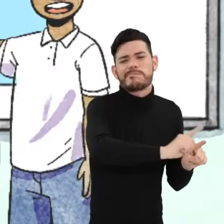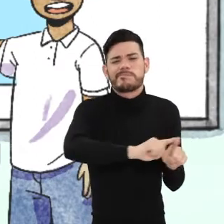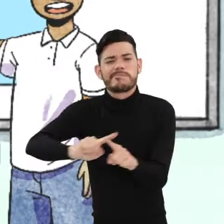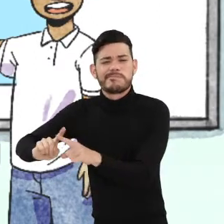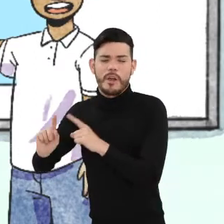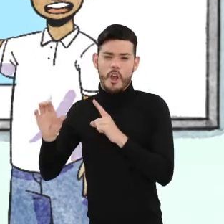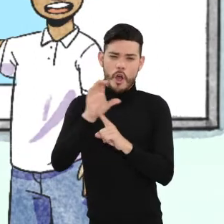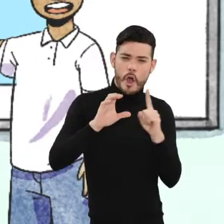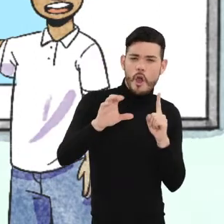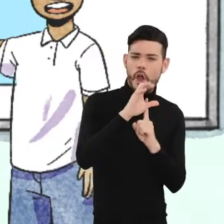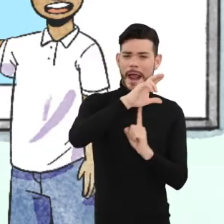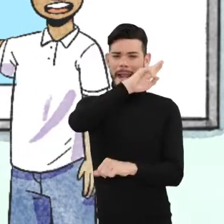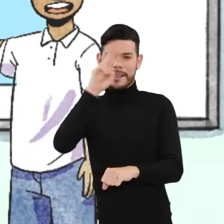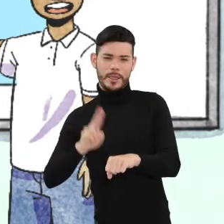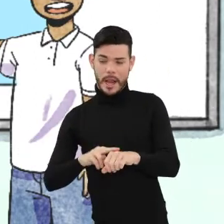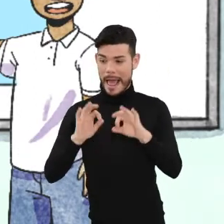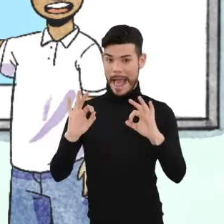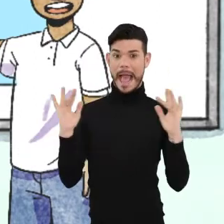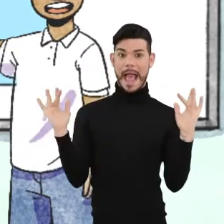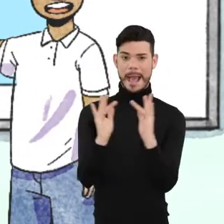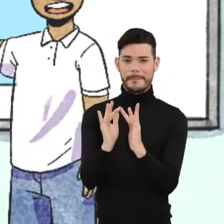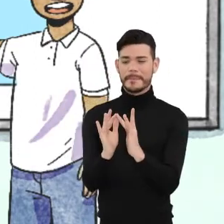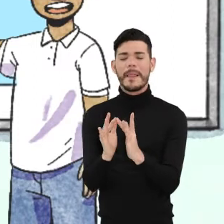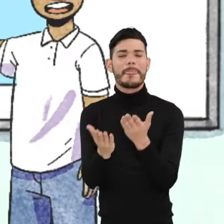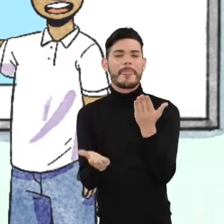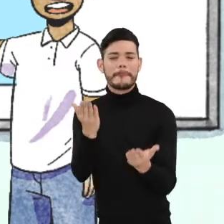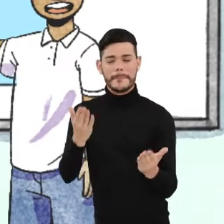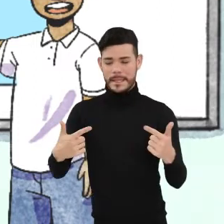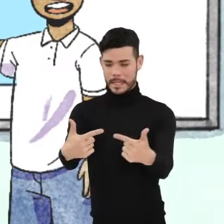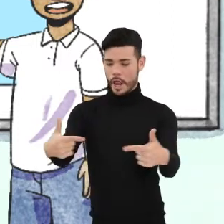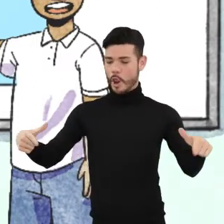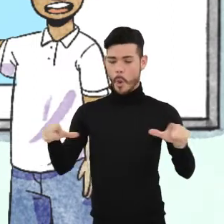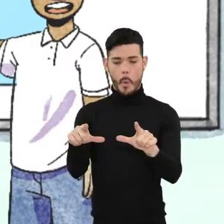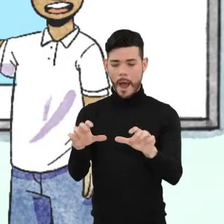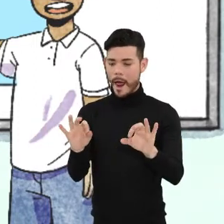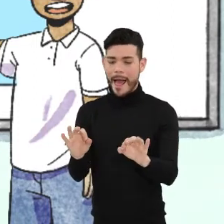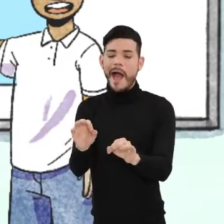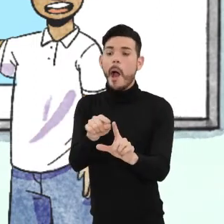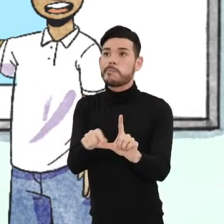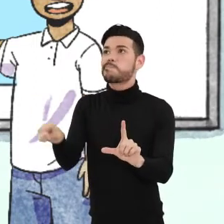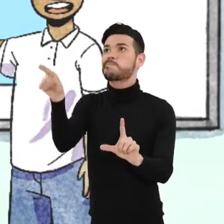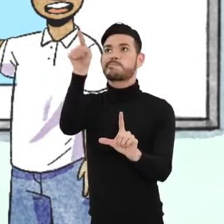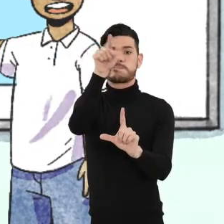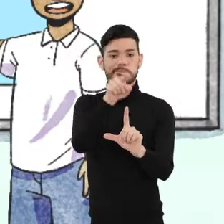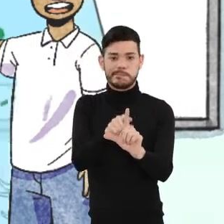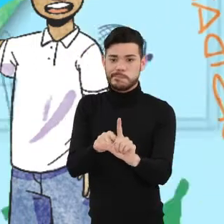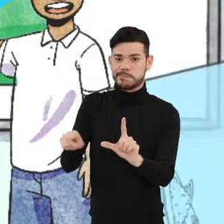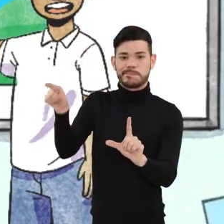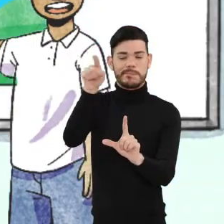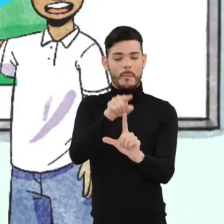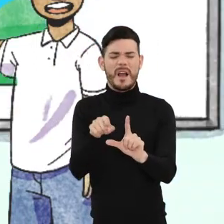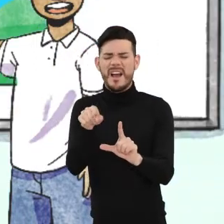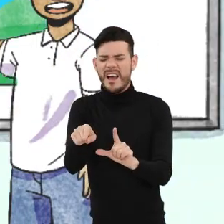cultural y natural que nos identifican se construye por las particularidades del lugar geográfico en el que sucede este ciclo. Ese